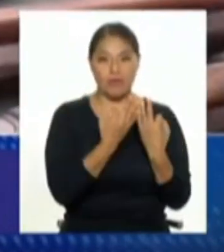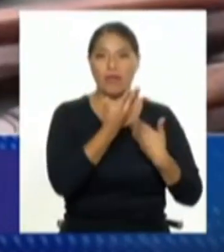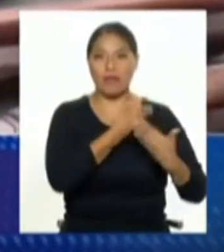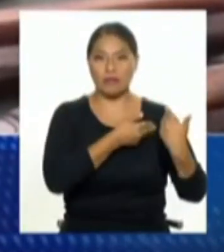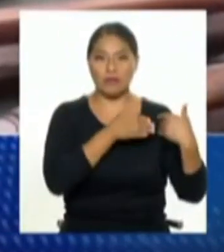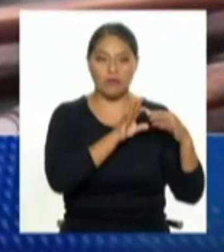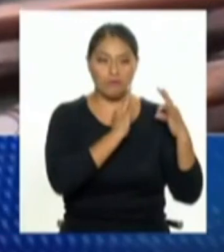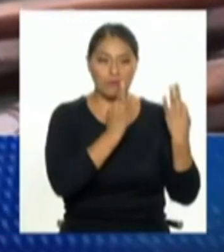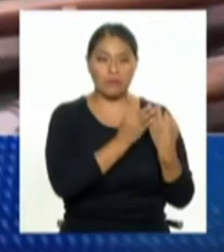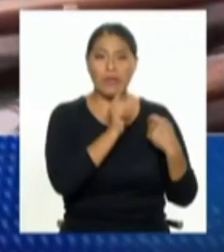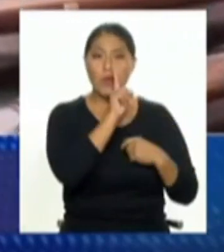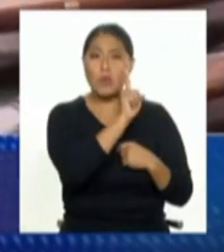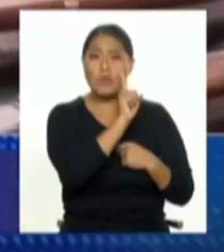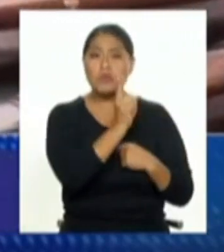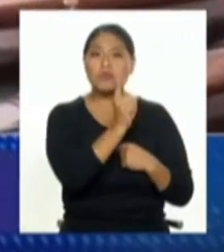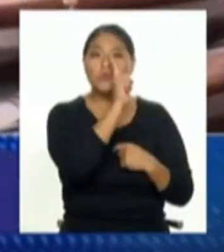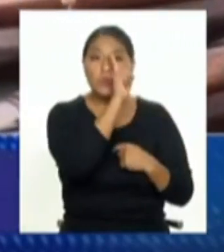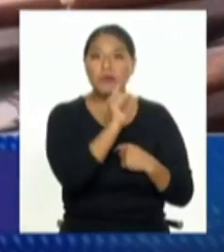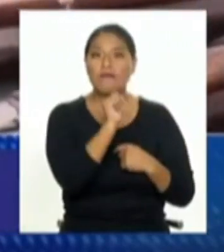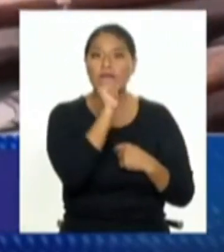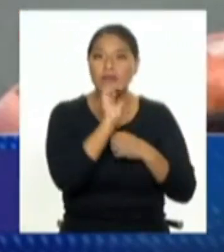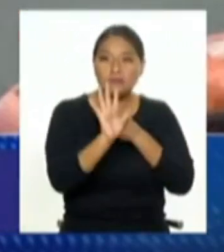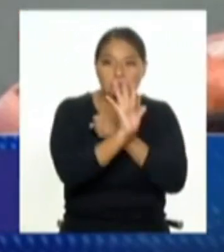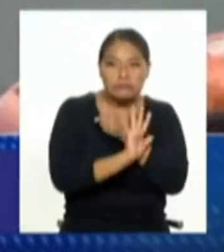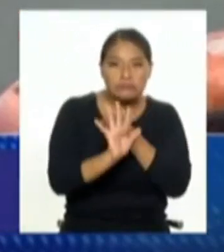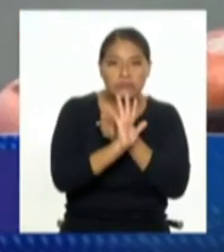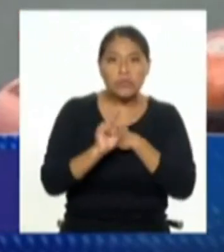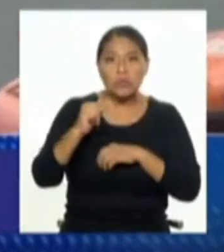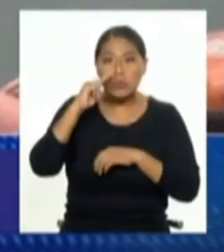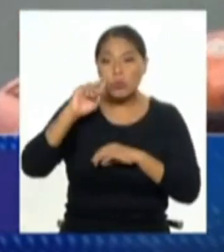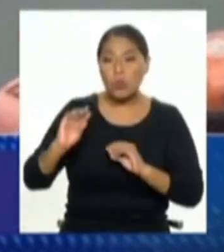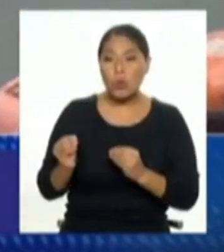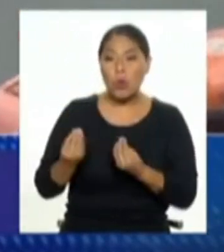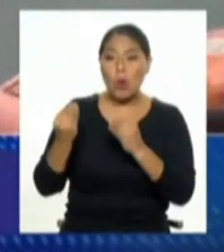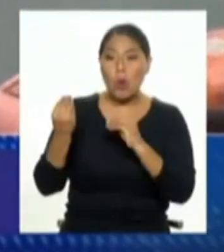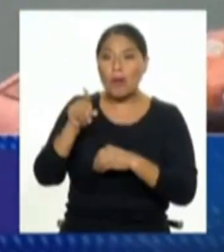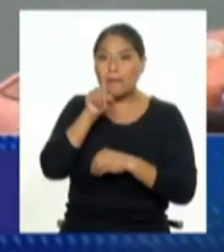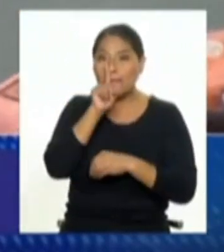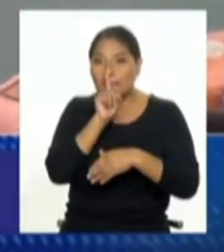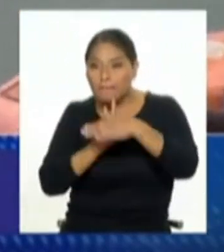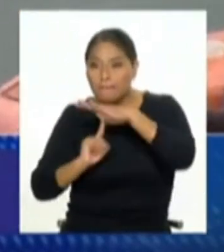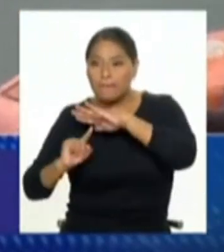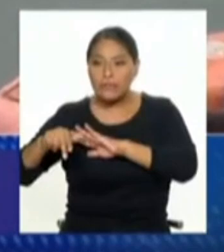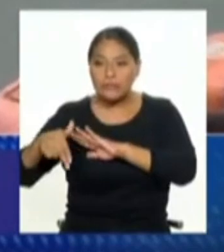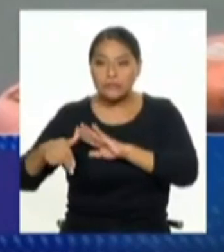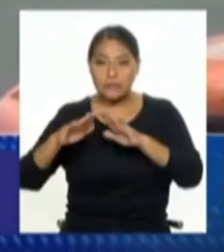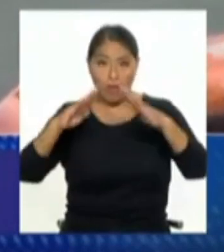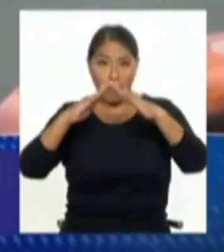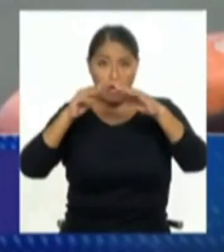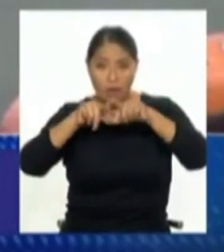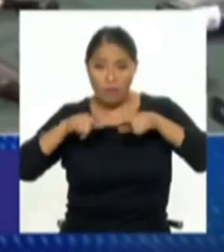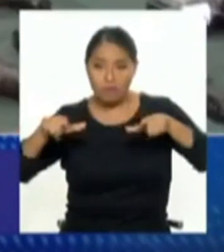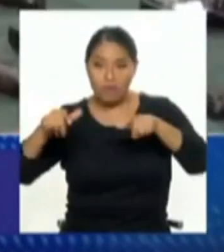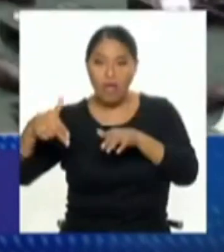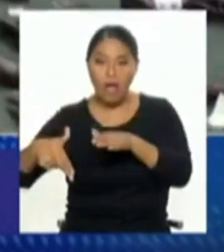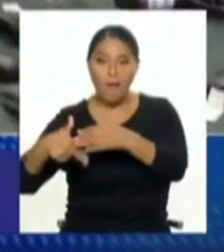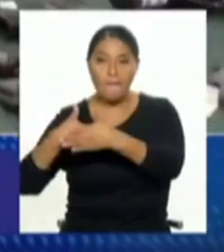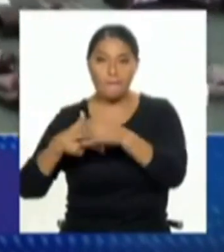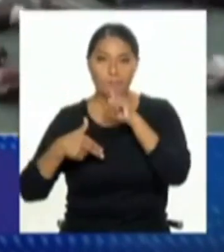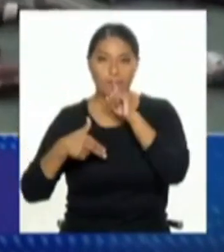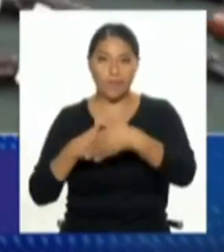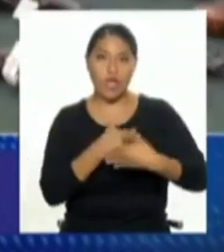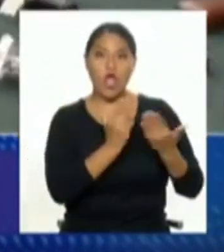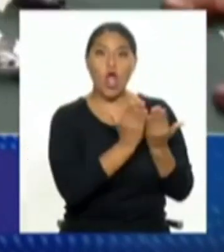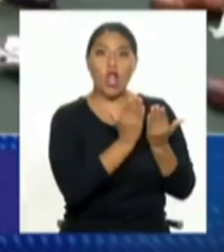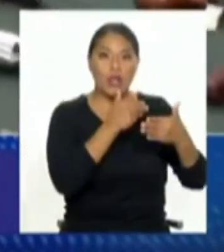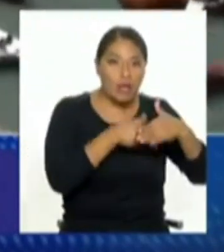el arma en casa por una mala el tema de seguridad en casa. Un adolescente hace uso libre del arma, lo lleva al colegio